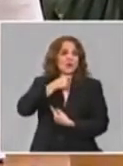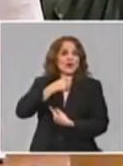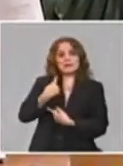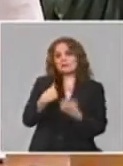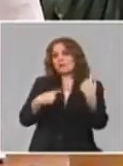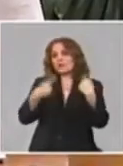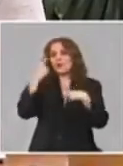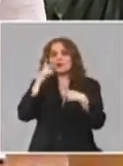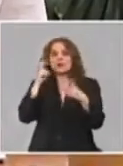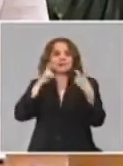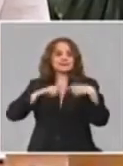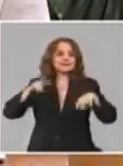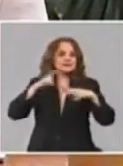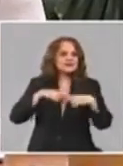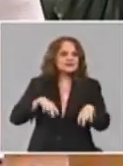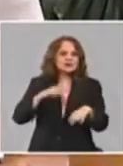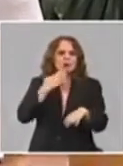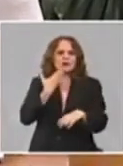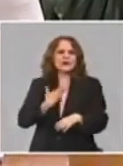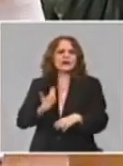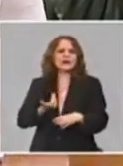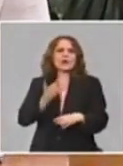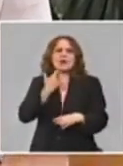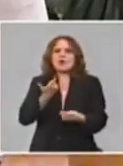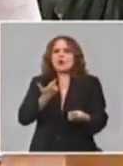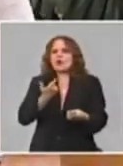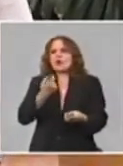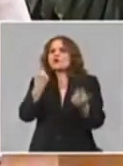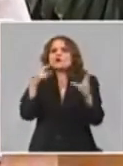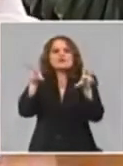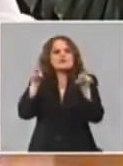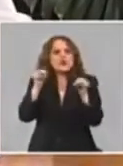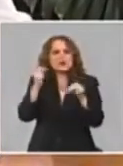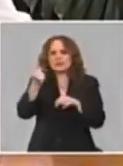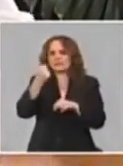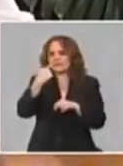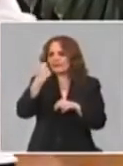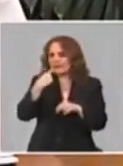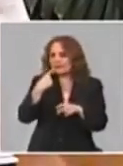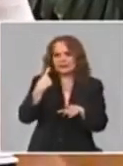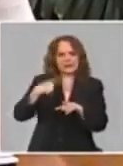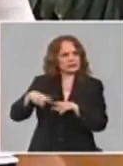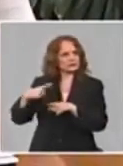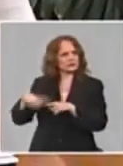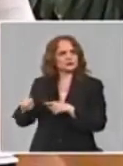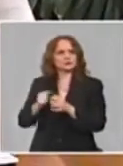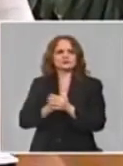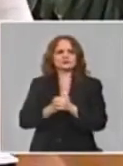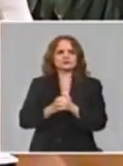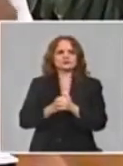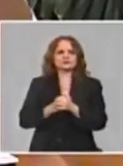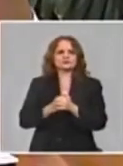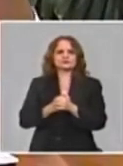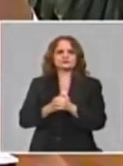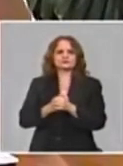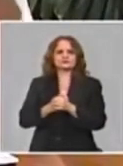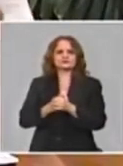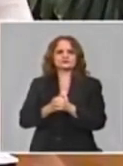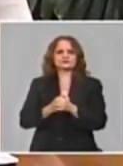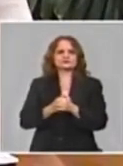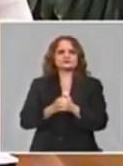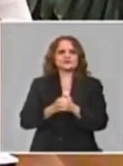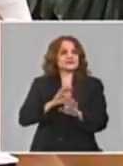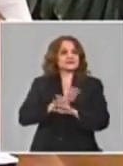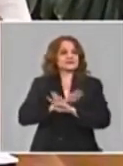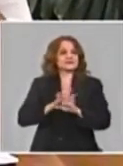por ejemplo nuevos medicamentos para este y por diferencia para otras patologías para donde va ya estamos haciendo